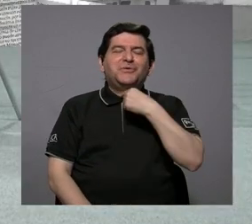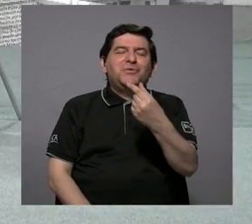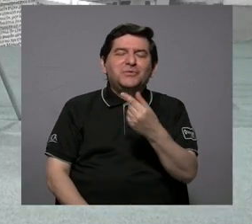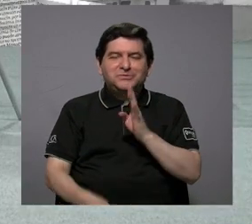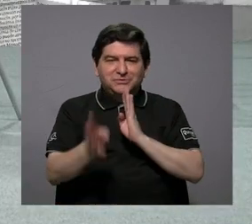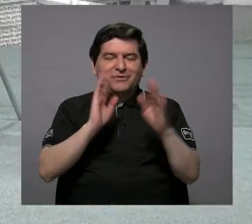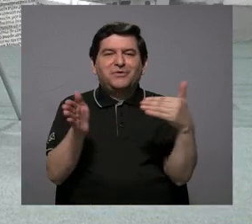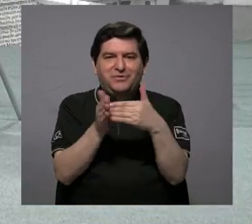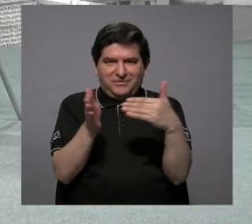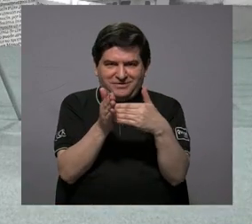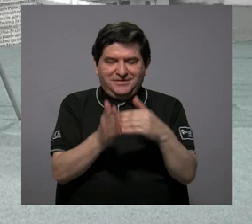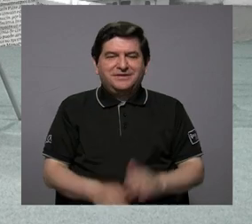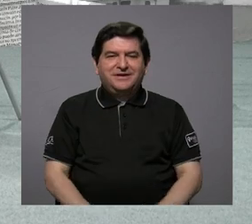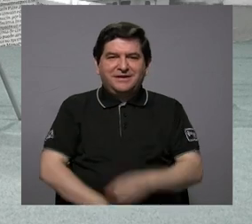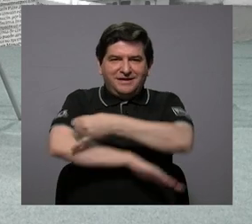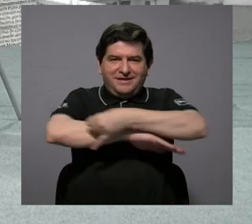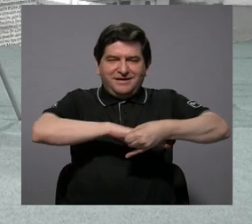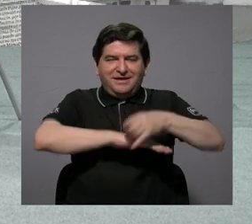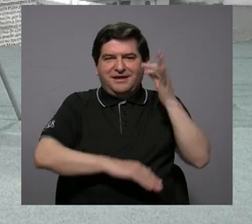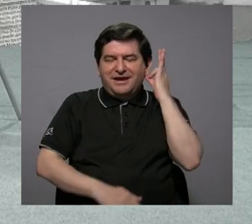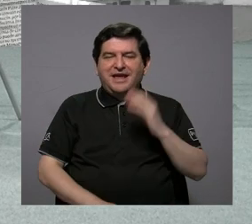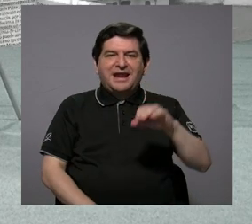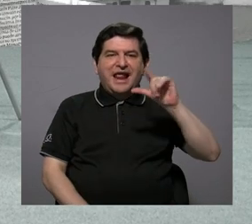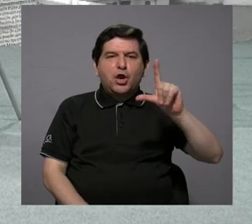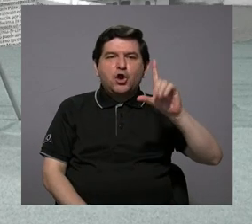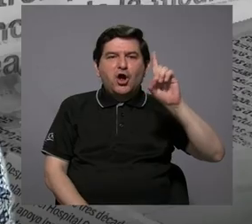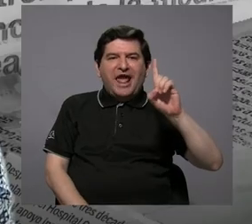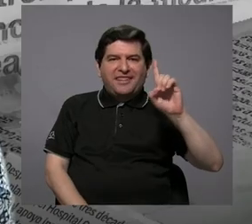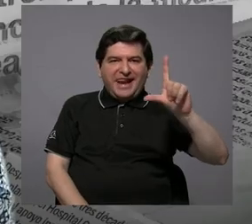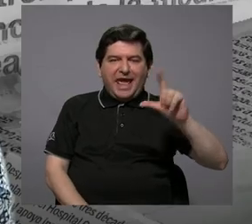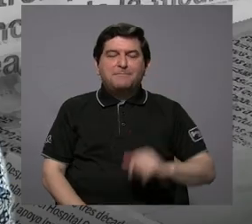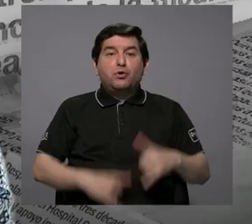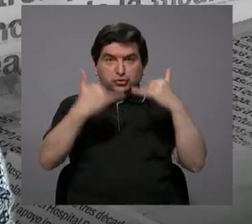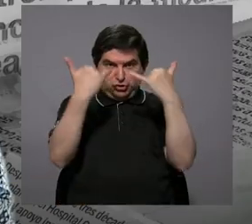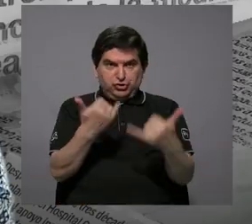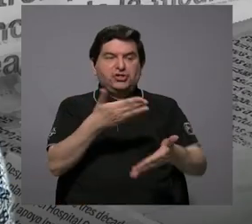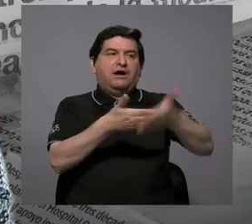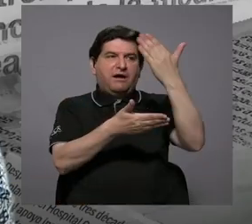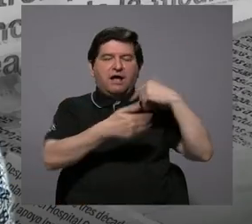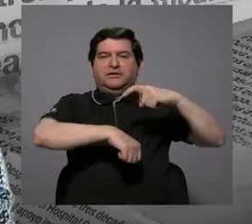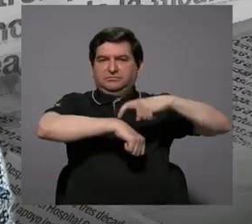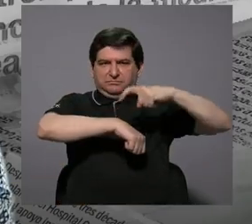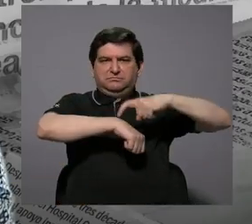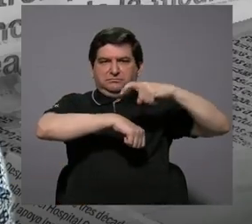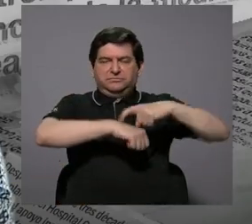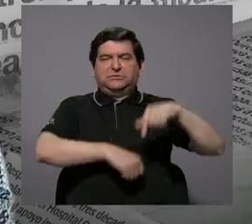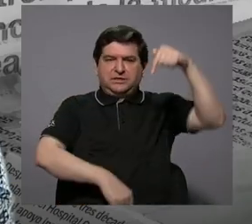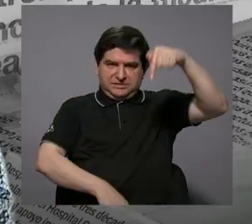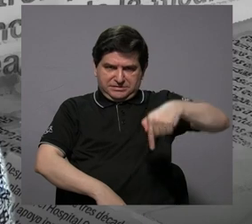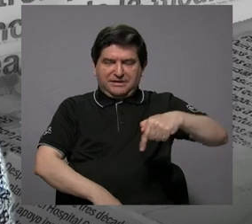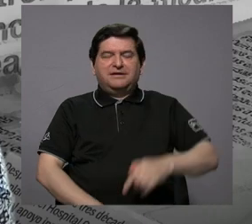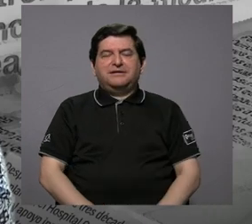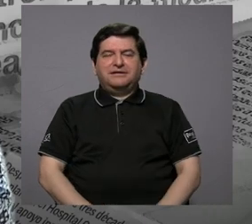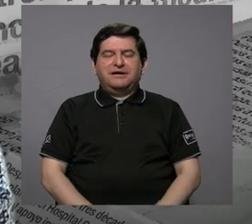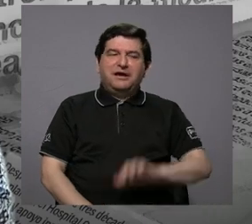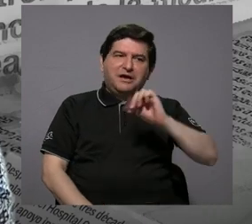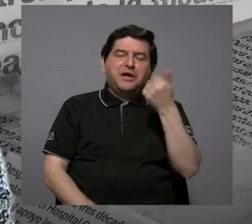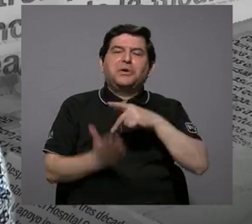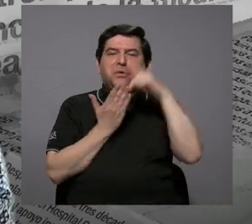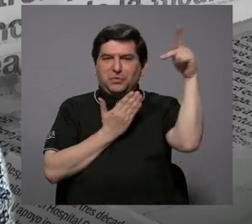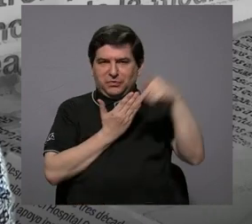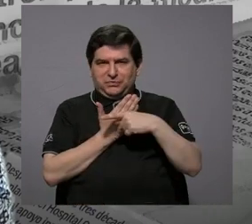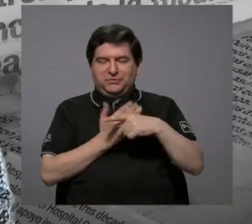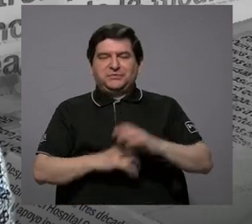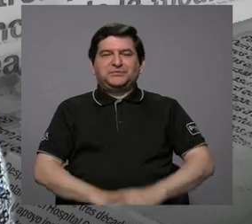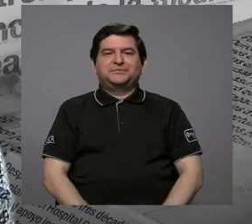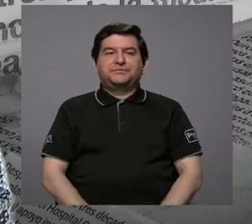conversar con la ingeniera Leonora Delemos, que ya en algún otro momento lo habíamos tenido en otro programa.